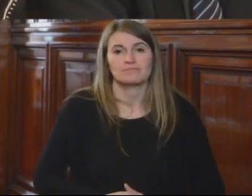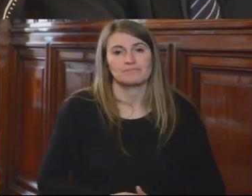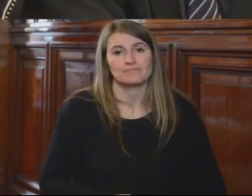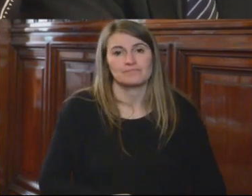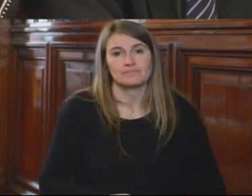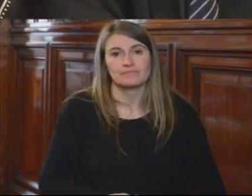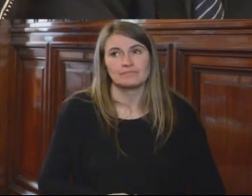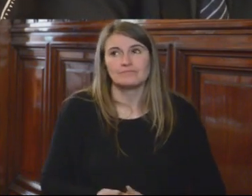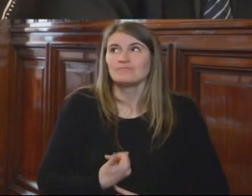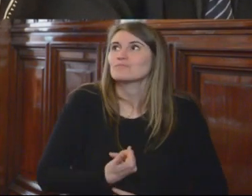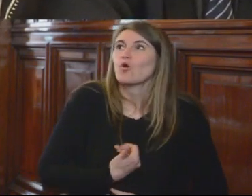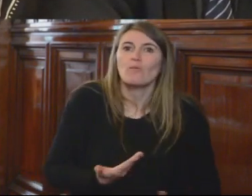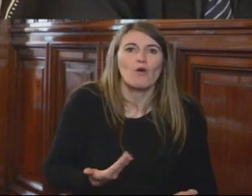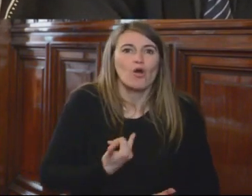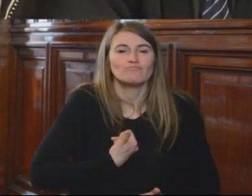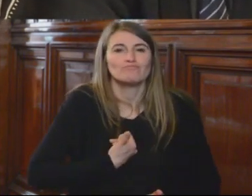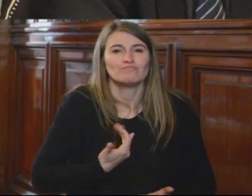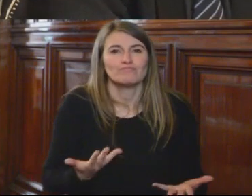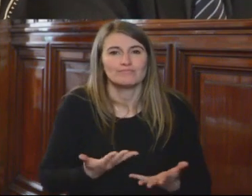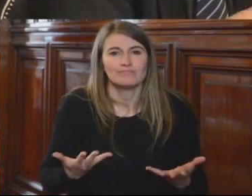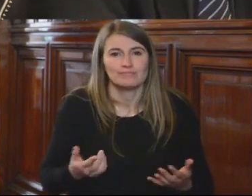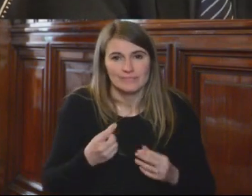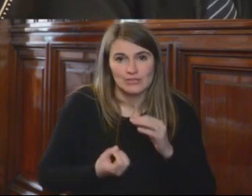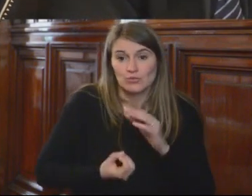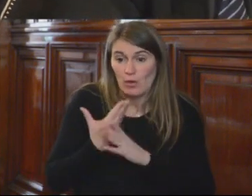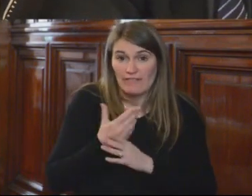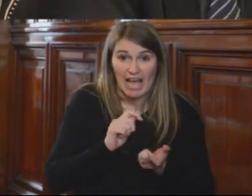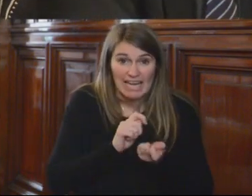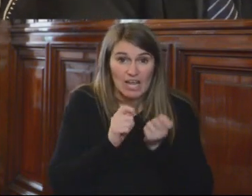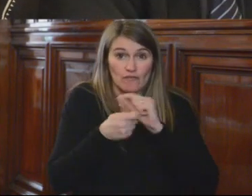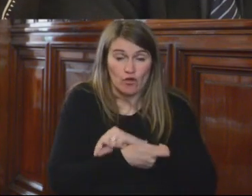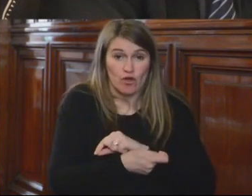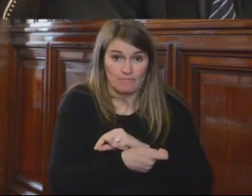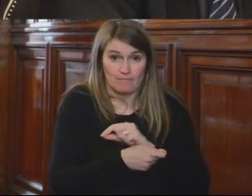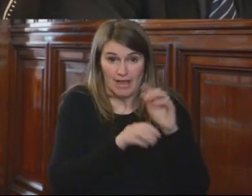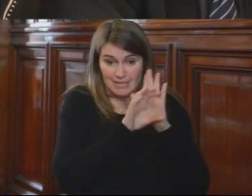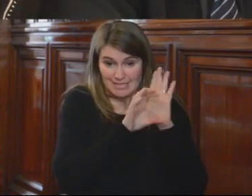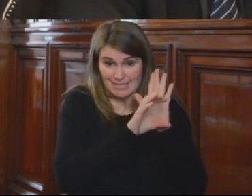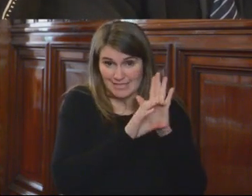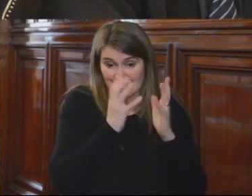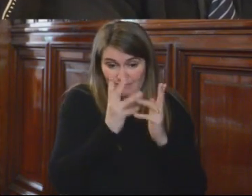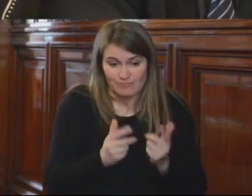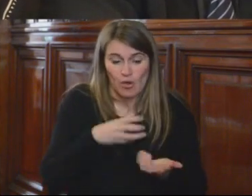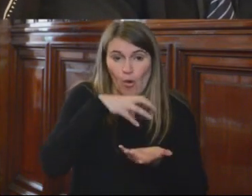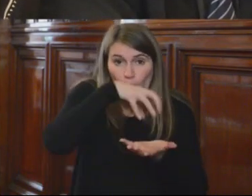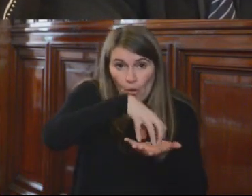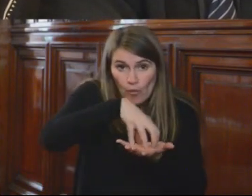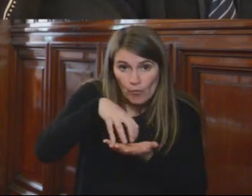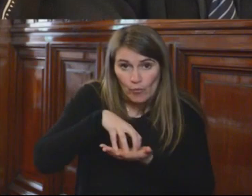¿Cómo se proyecta esta nueva reforma, refundación, reestructuración del órgano judicial?